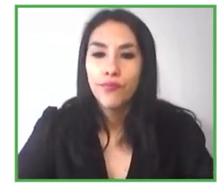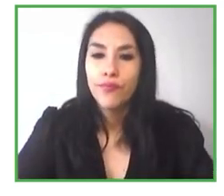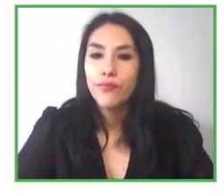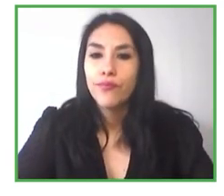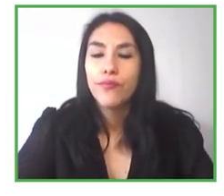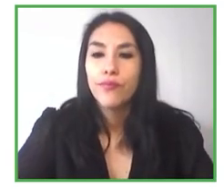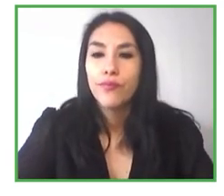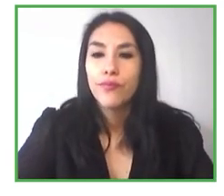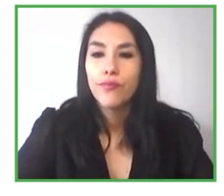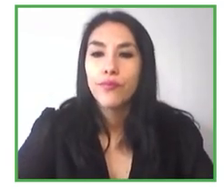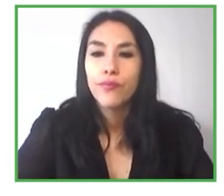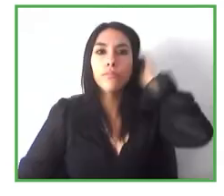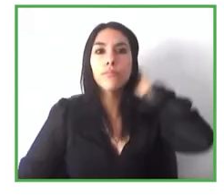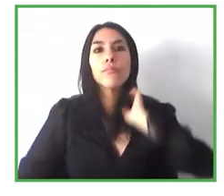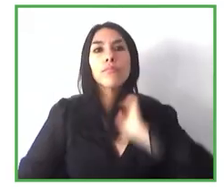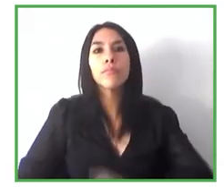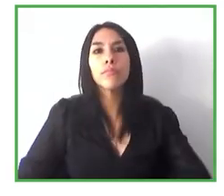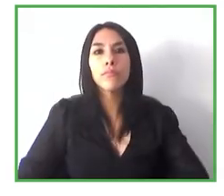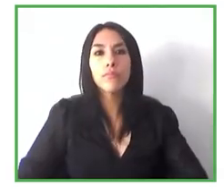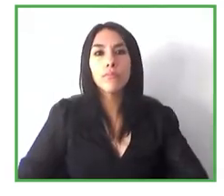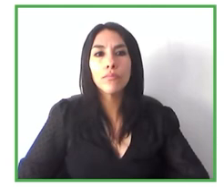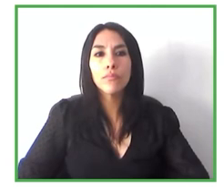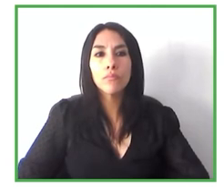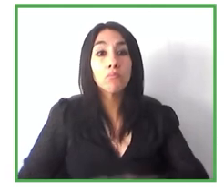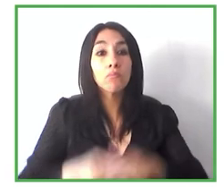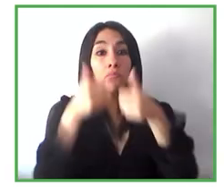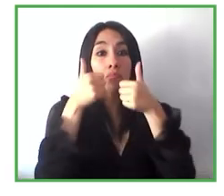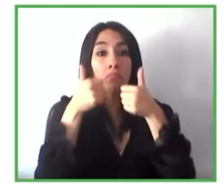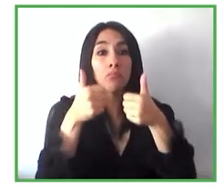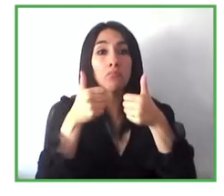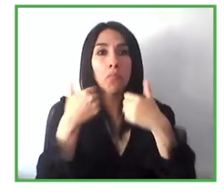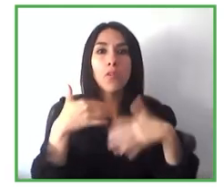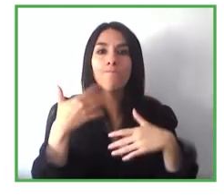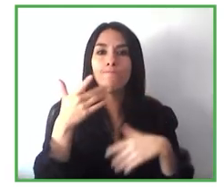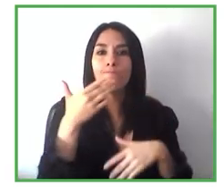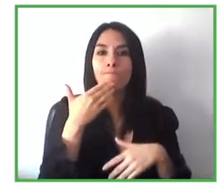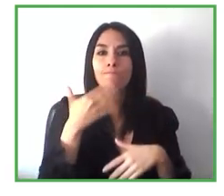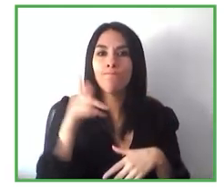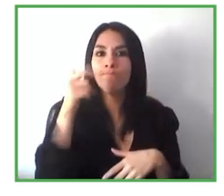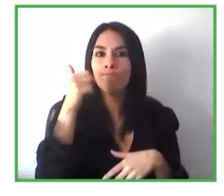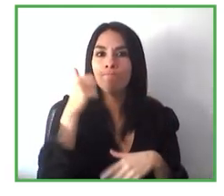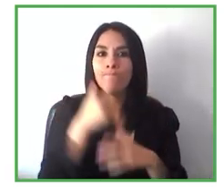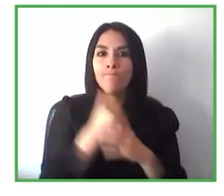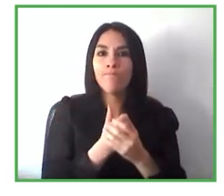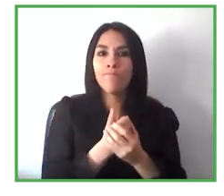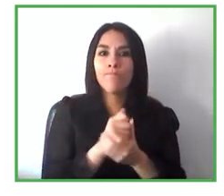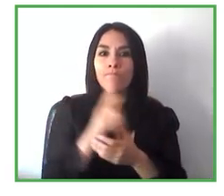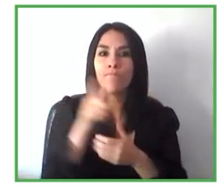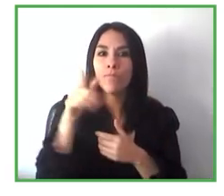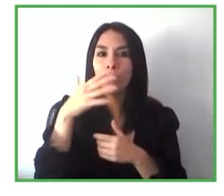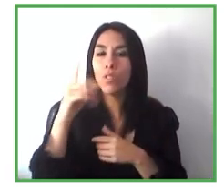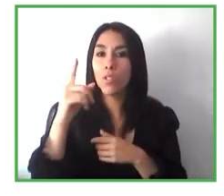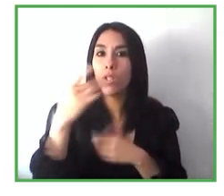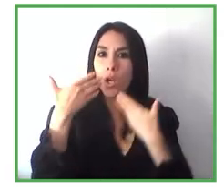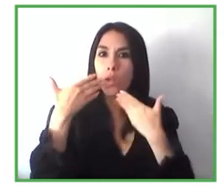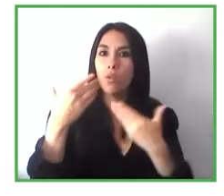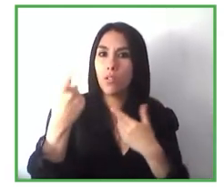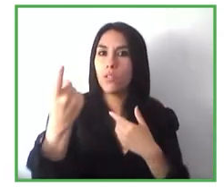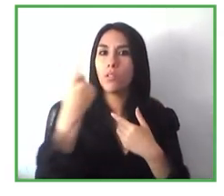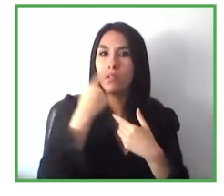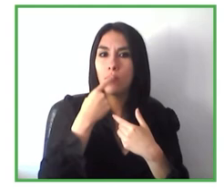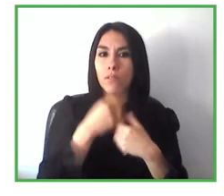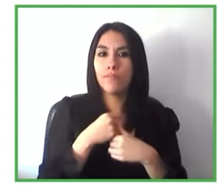muy bien pues fenomenal fantástica respuesta muchísimas gracias aquí no cabe duda de que bueno que